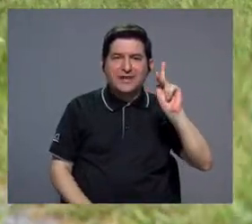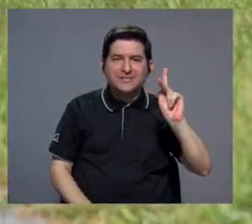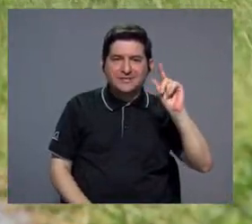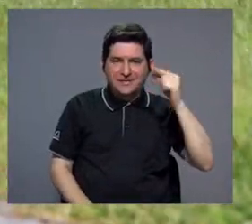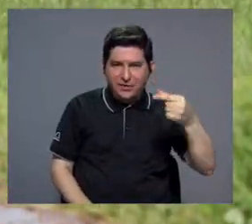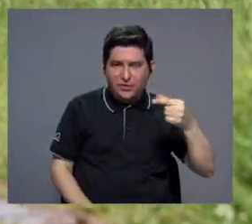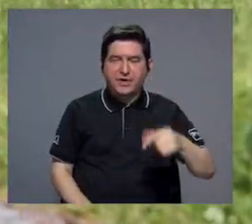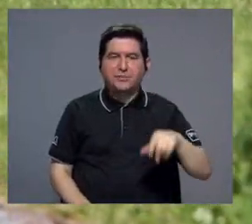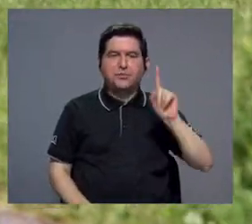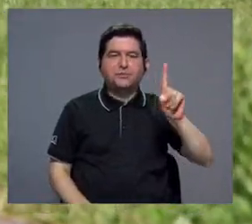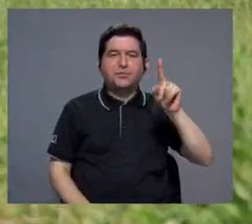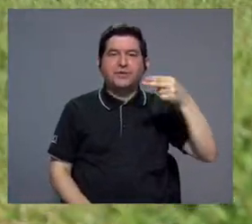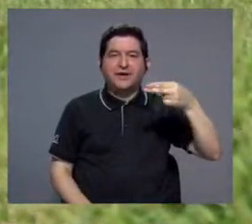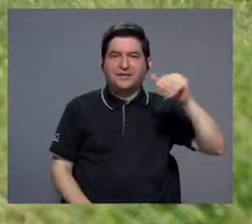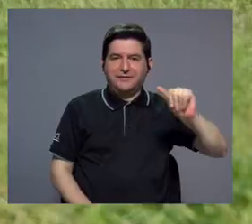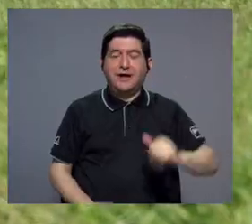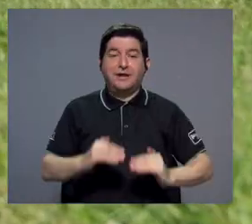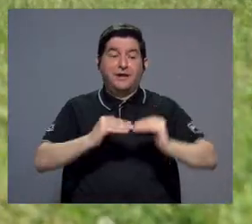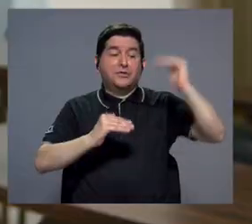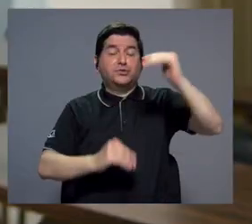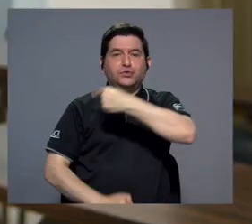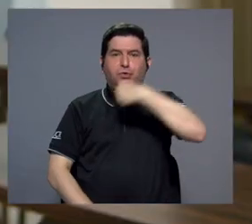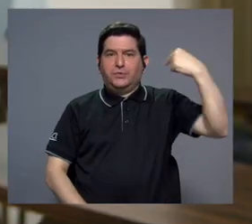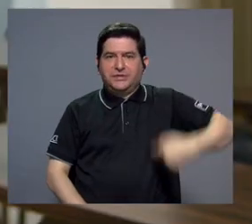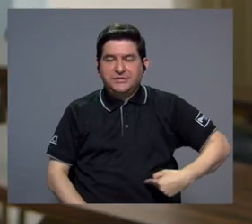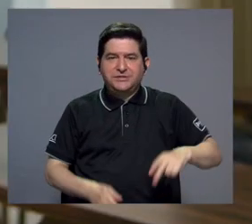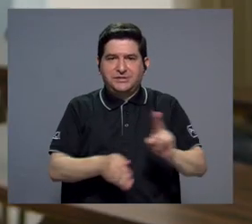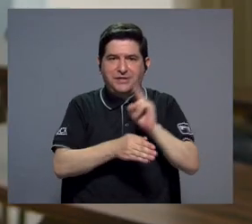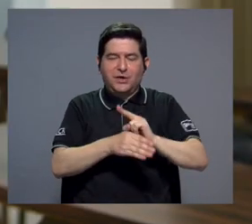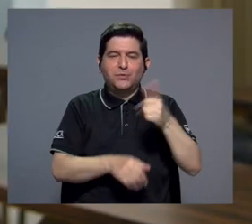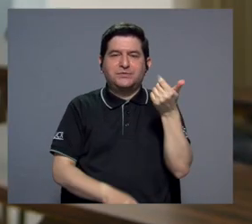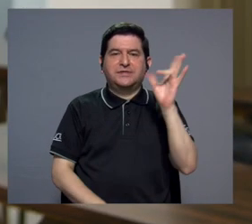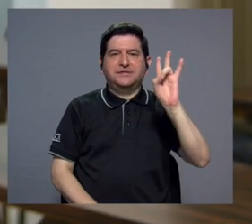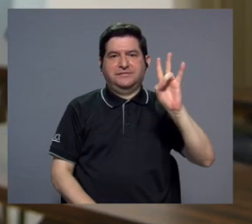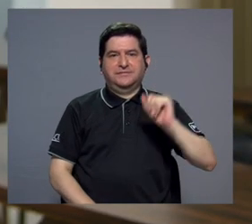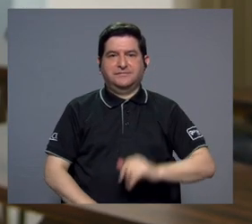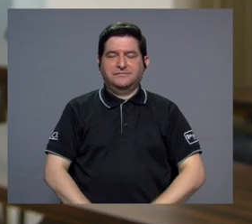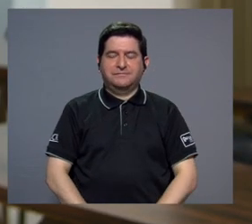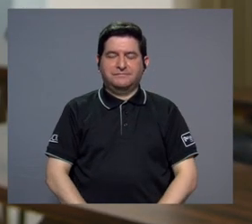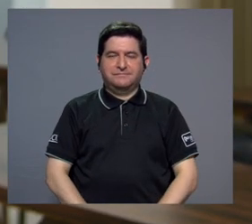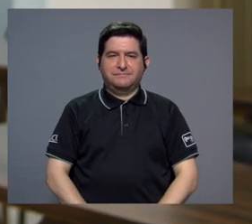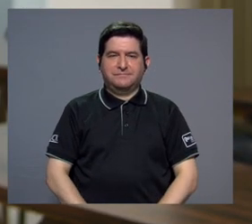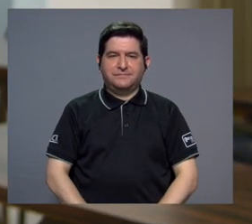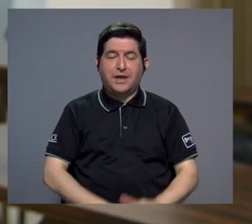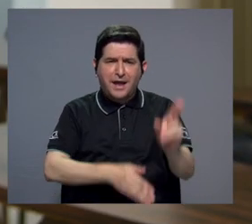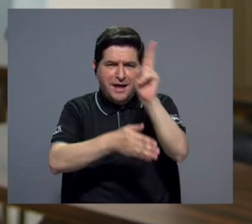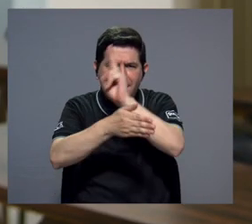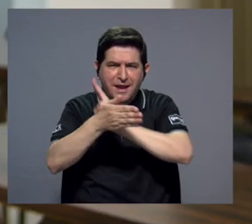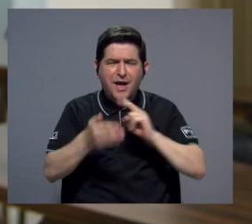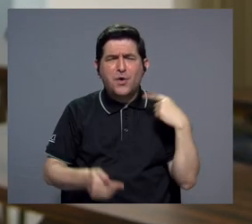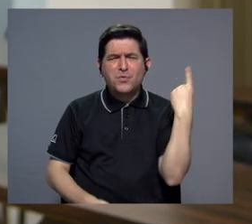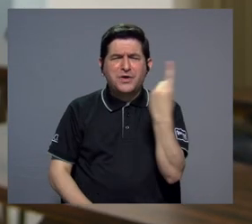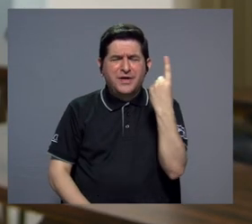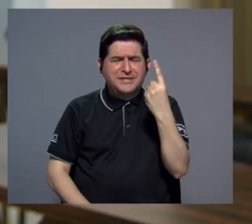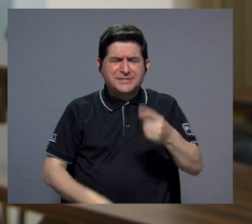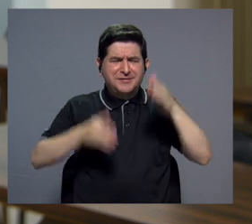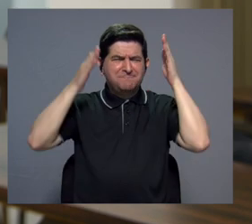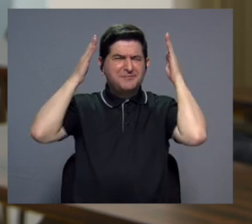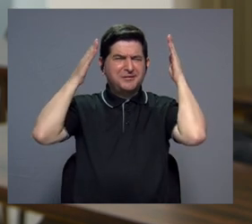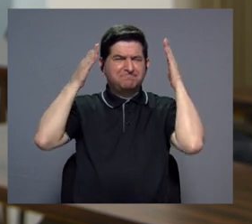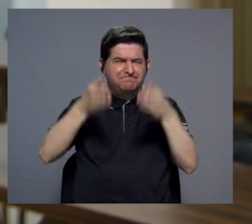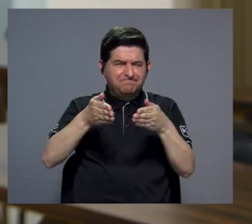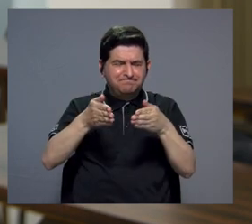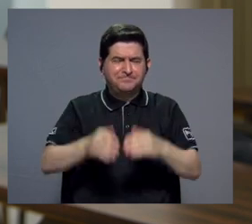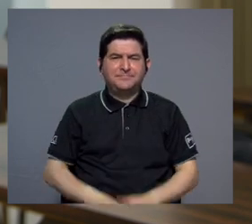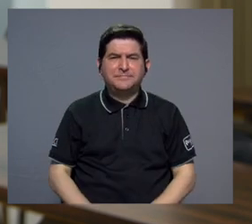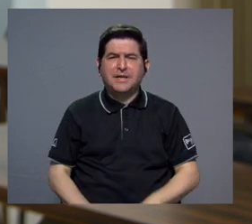.3 kilos por hectárea, superior a China que usa 17. Entonces la universidad siempre se